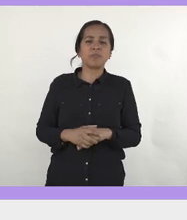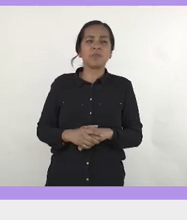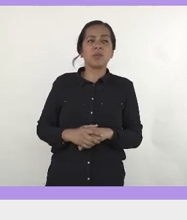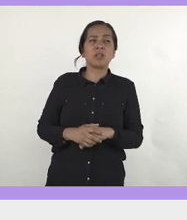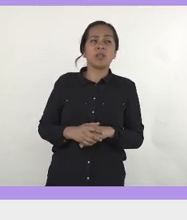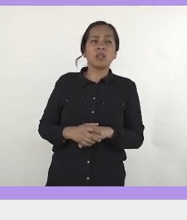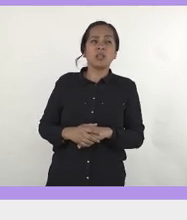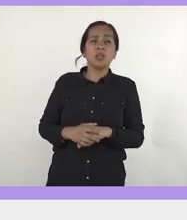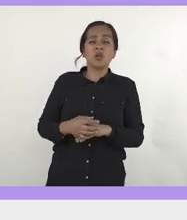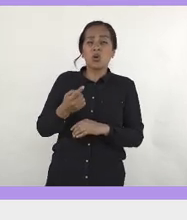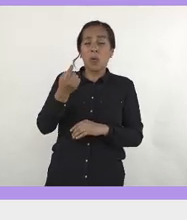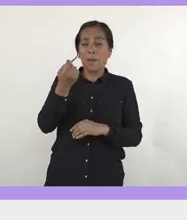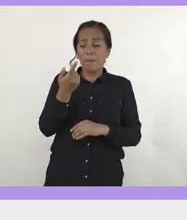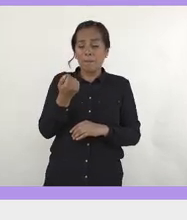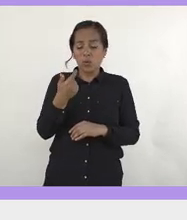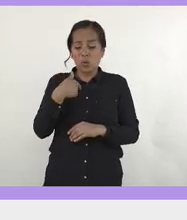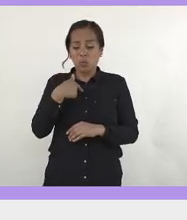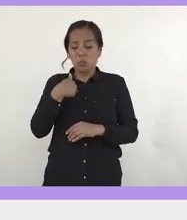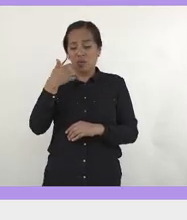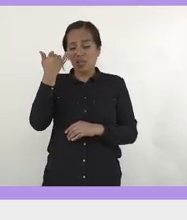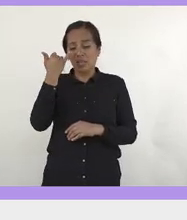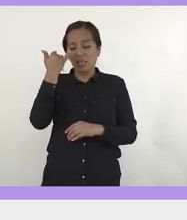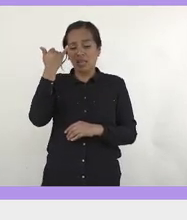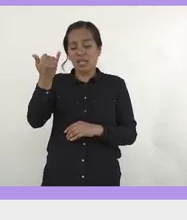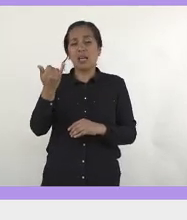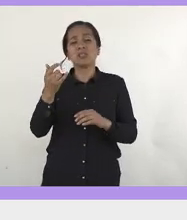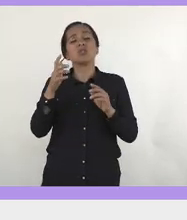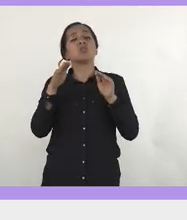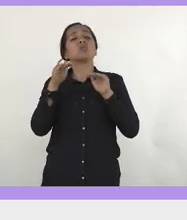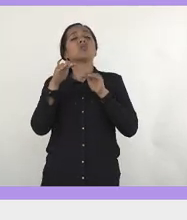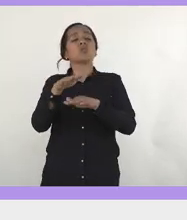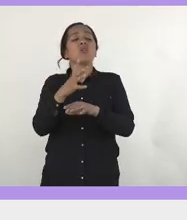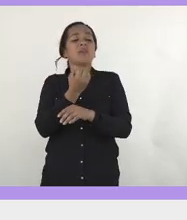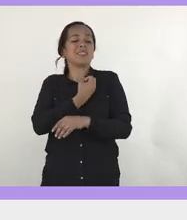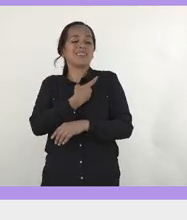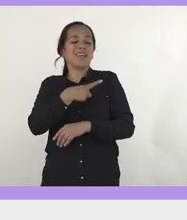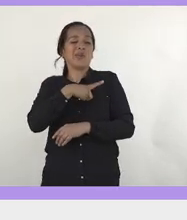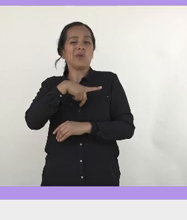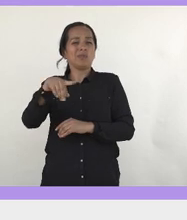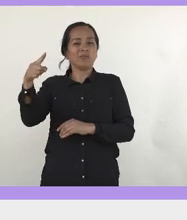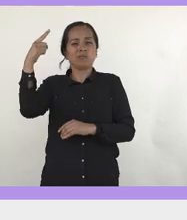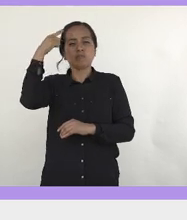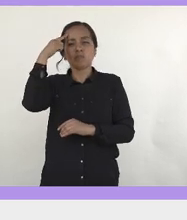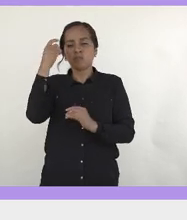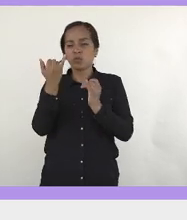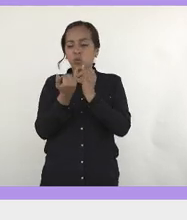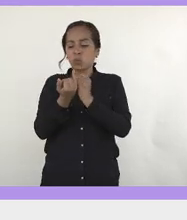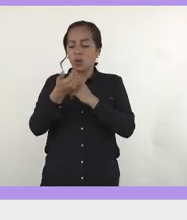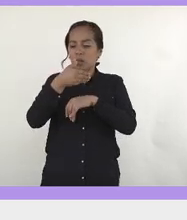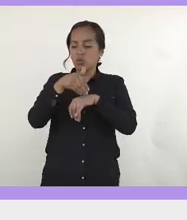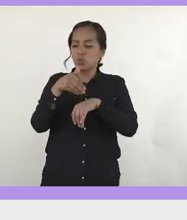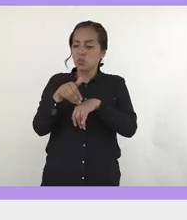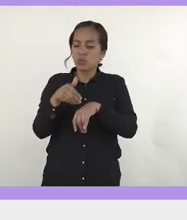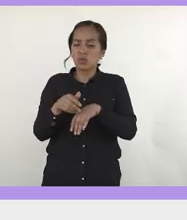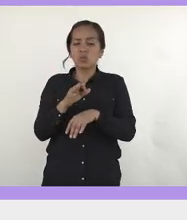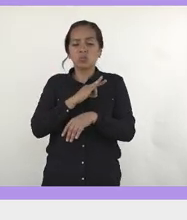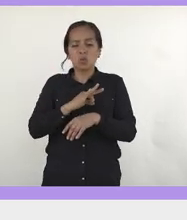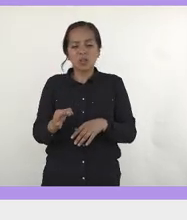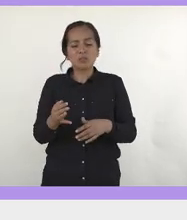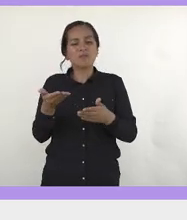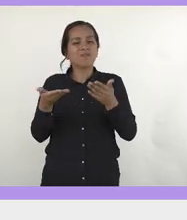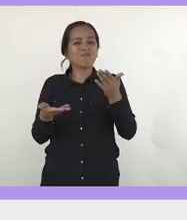un poco mi idea de hablar de esto, de salud mental y de estas cifras, podemos hablar de las